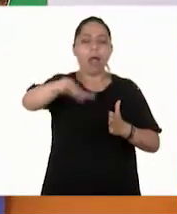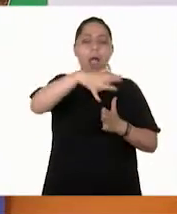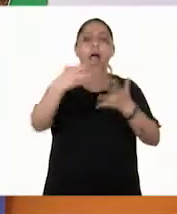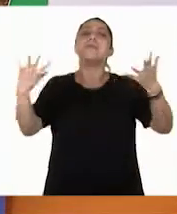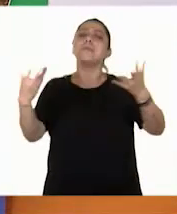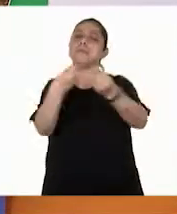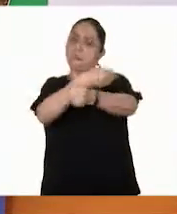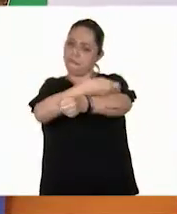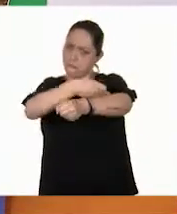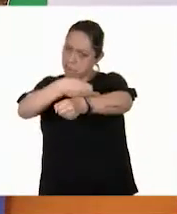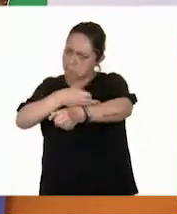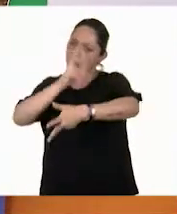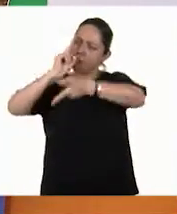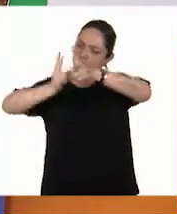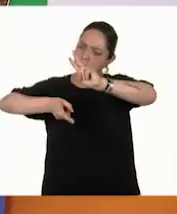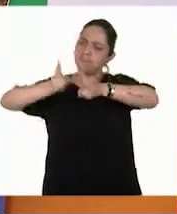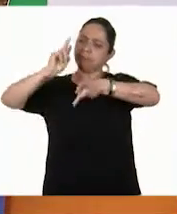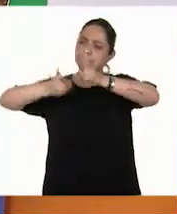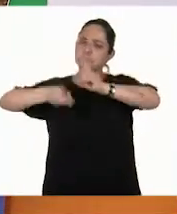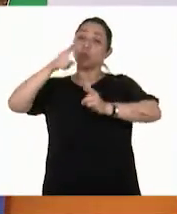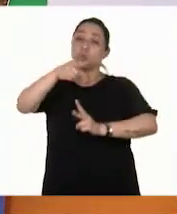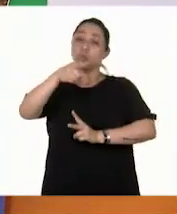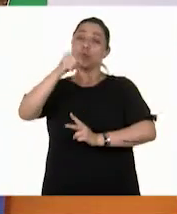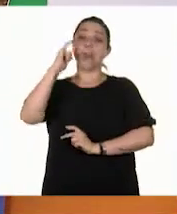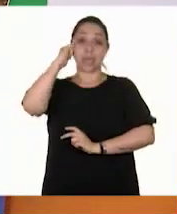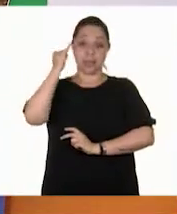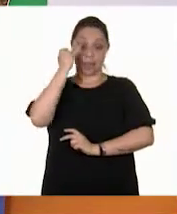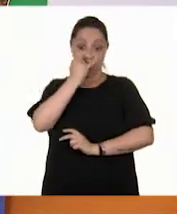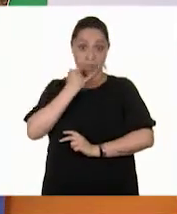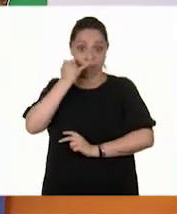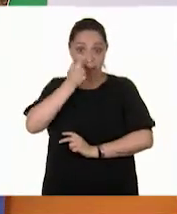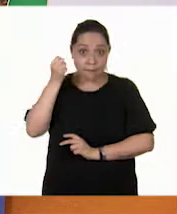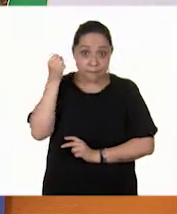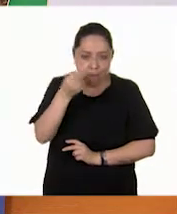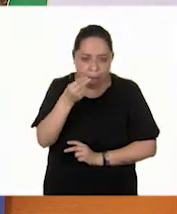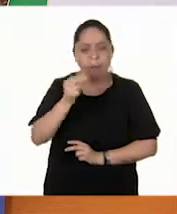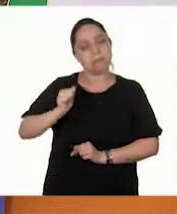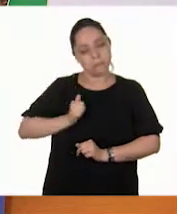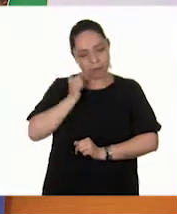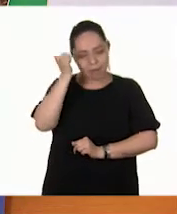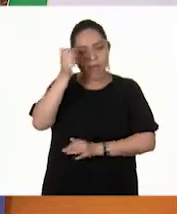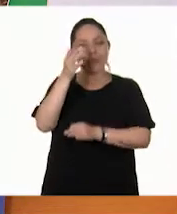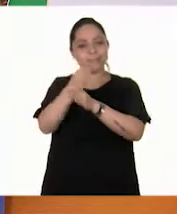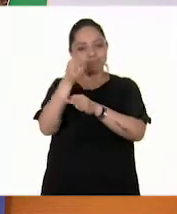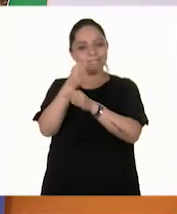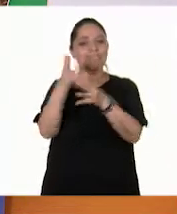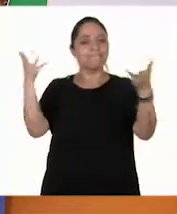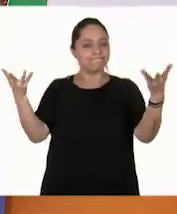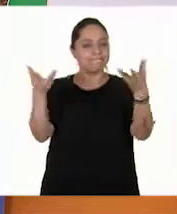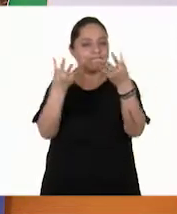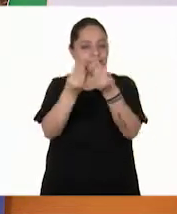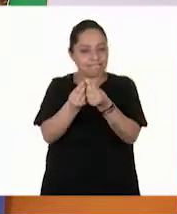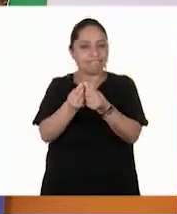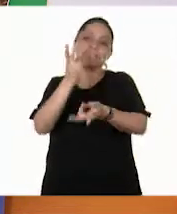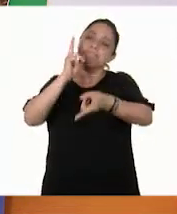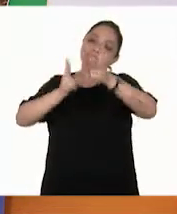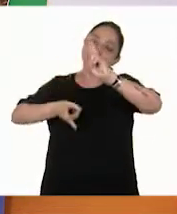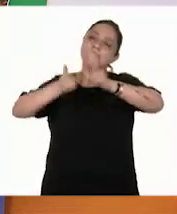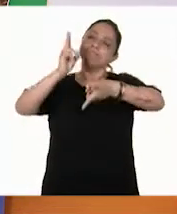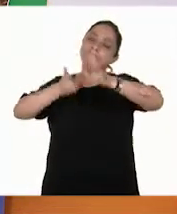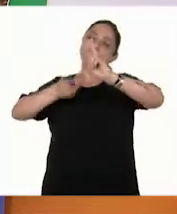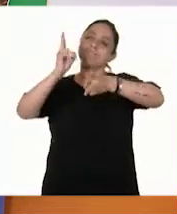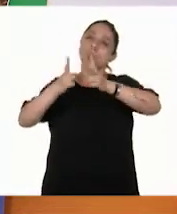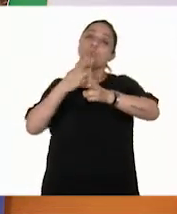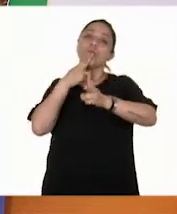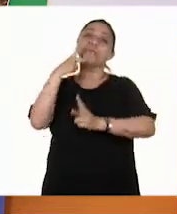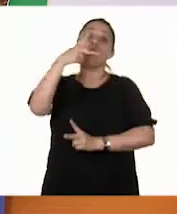comenta el tema del día de hoy con tu familia. Si tienes la fortuna de hablar una lengua indígena, aprovecha también este momento para practicarla y platica con